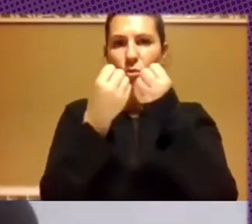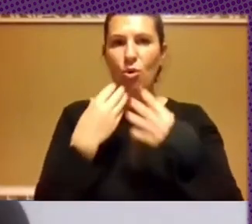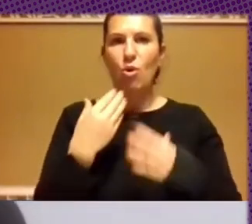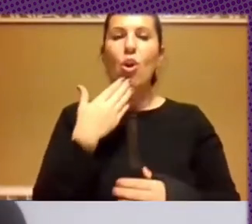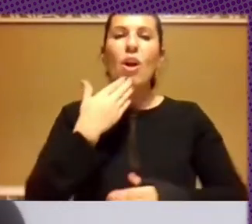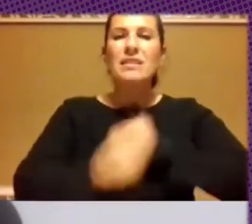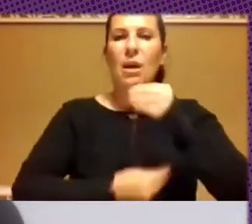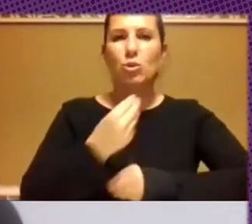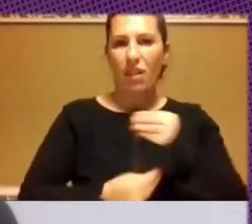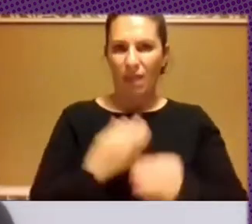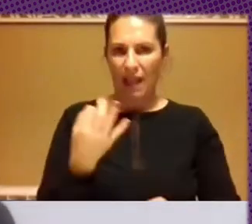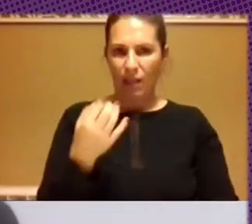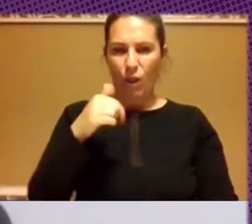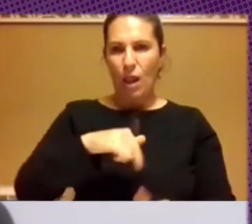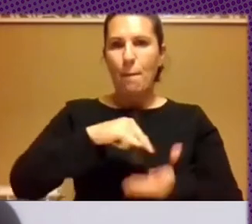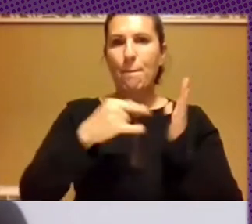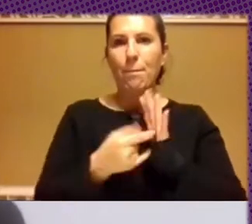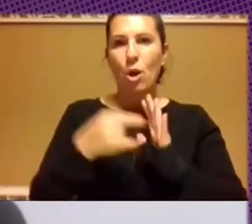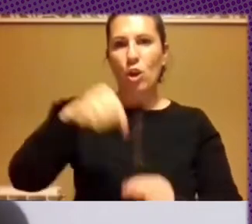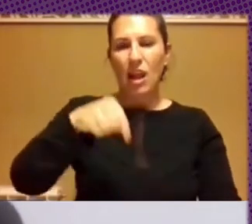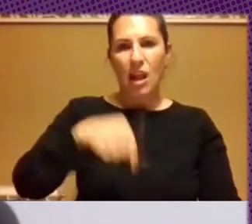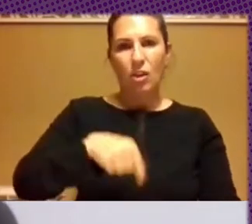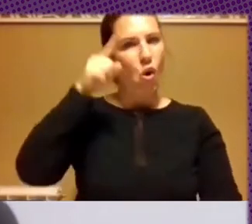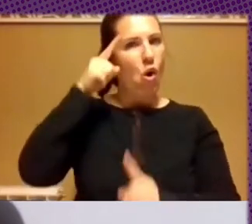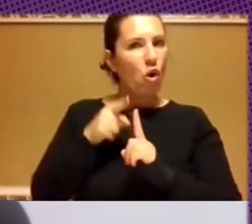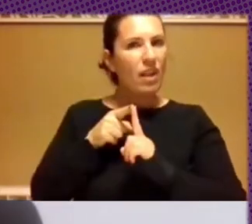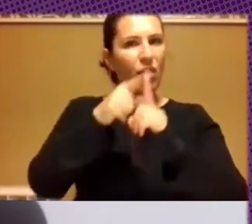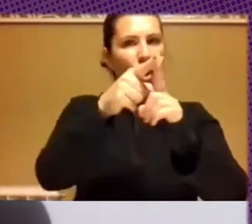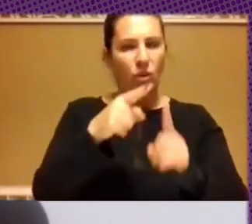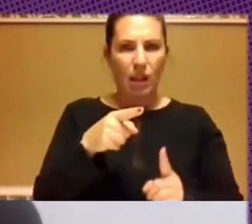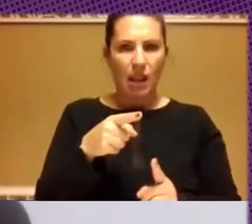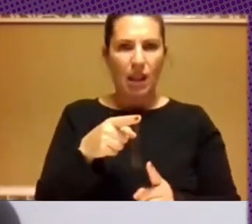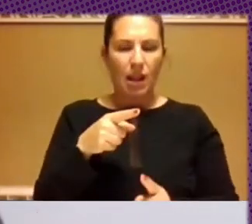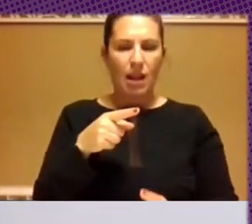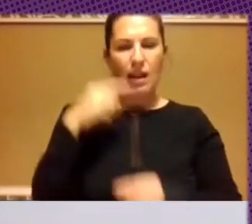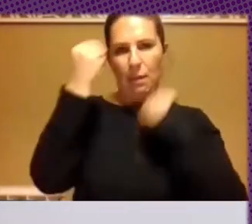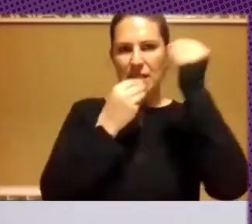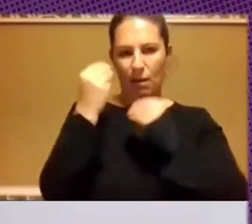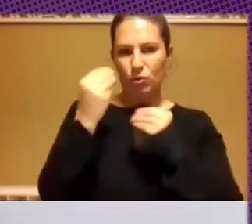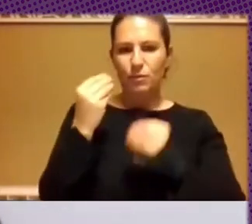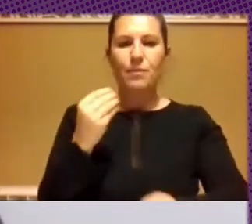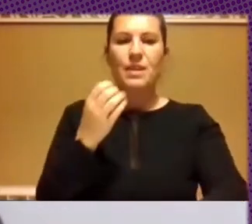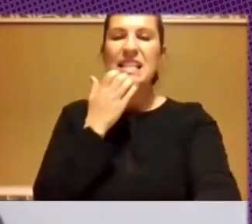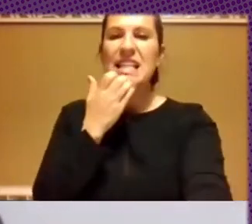estamos haciendo, el proyecto que, el horizonte que nos estamos planteando y en el caso de